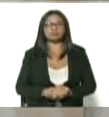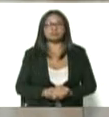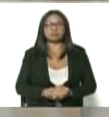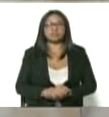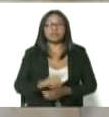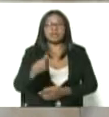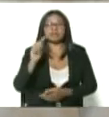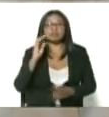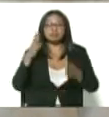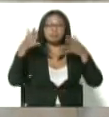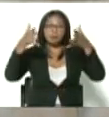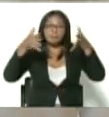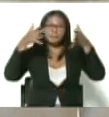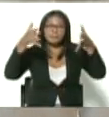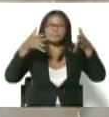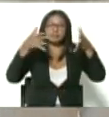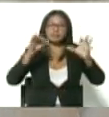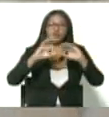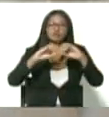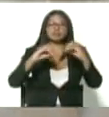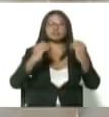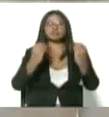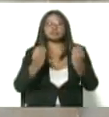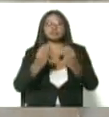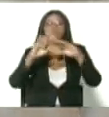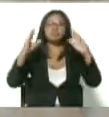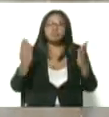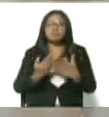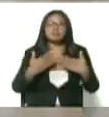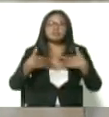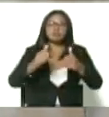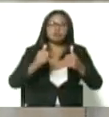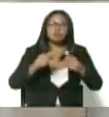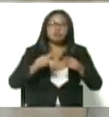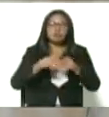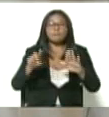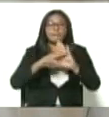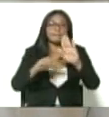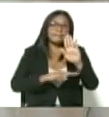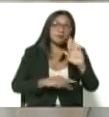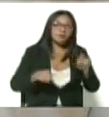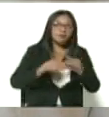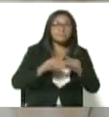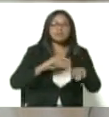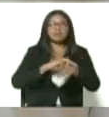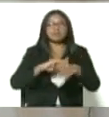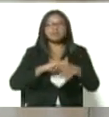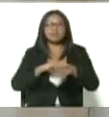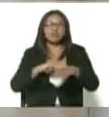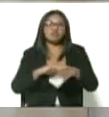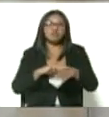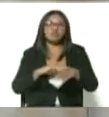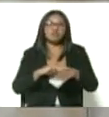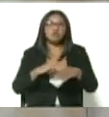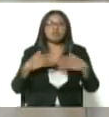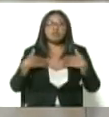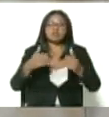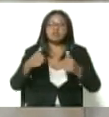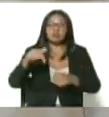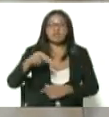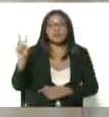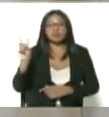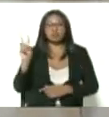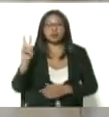recomendaciones técnicas de la organización mundial de la salud además es la normativa del ministerio del poder popular para la salud